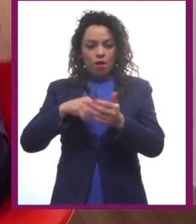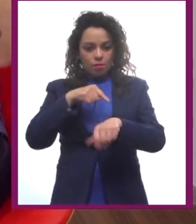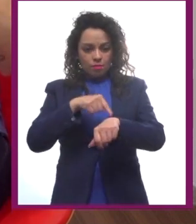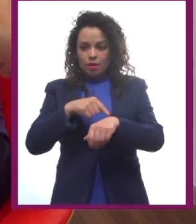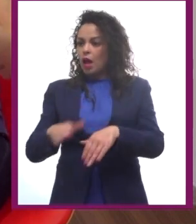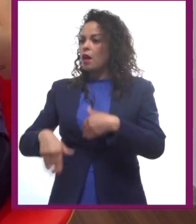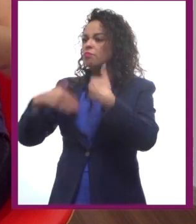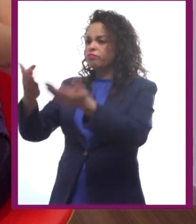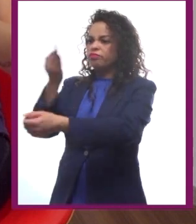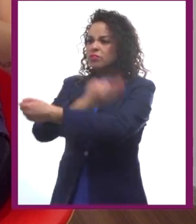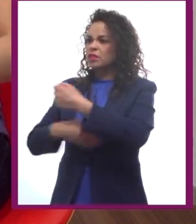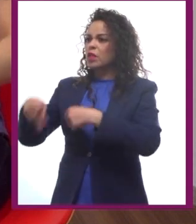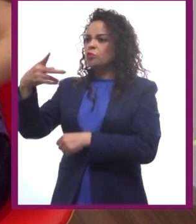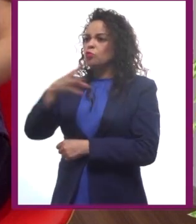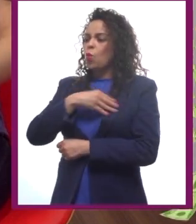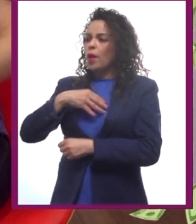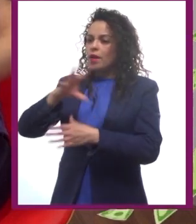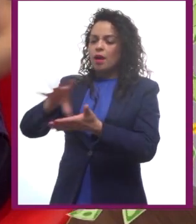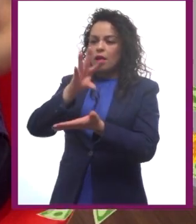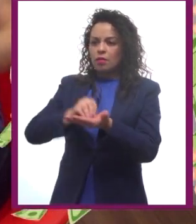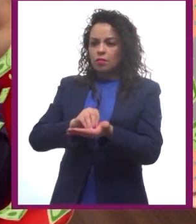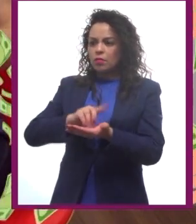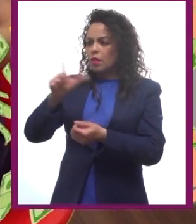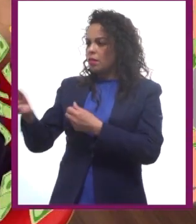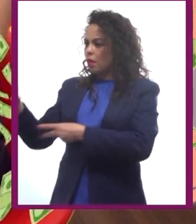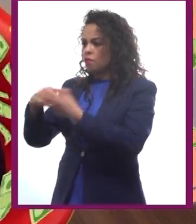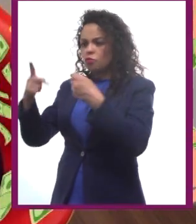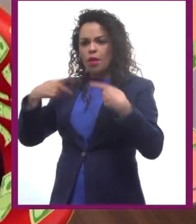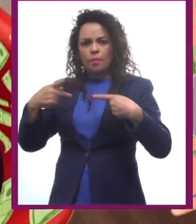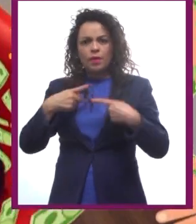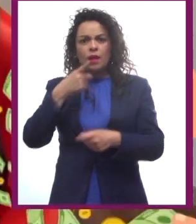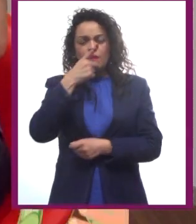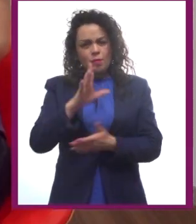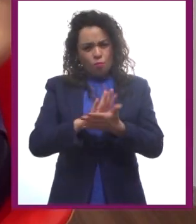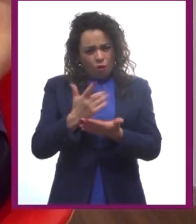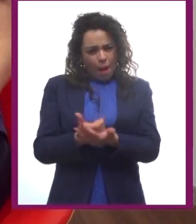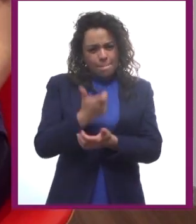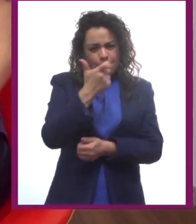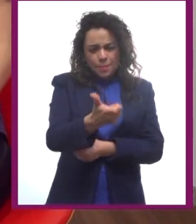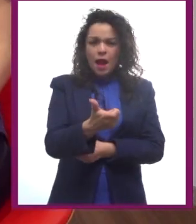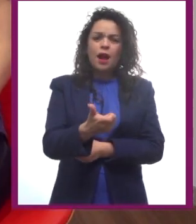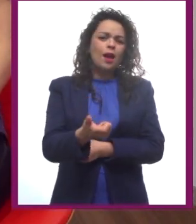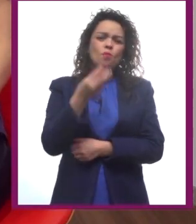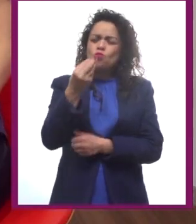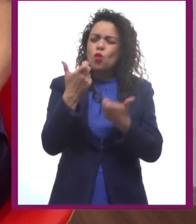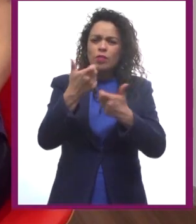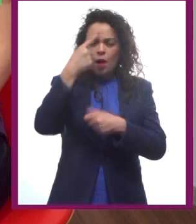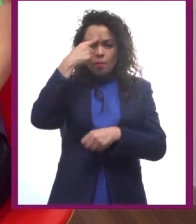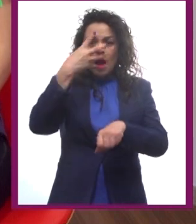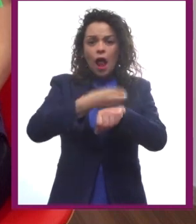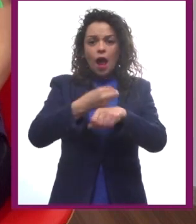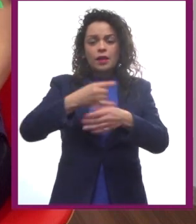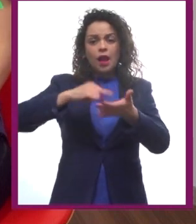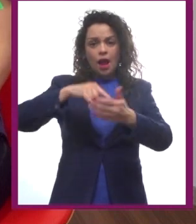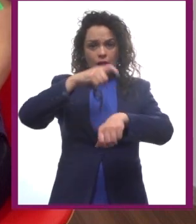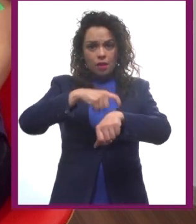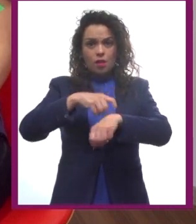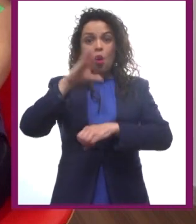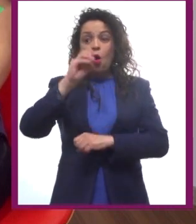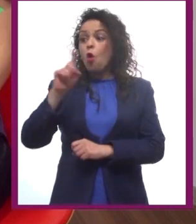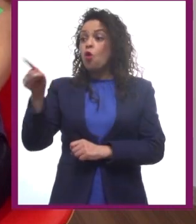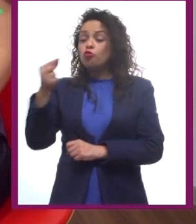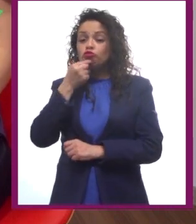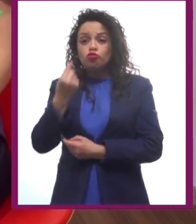encima llega un cliente y le ofrece mucho dinero para arreglar un reloj muy especial en ese momento. O que la niña maga necesita despertar sus